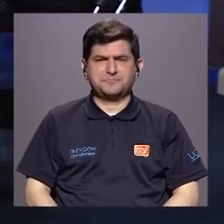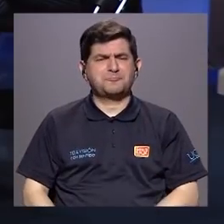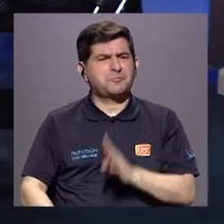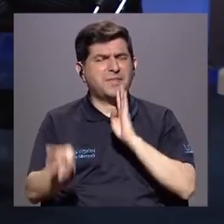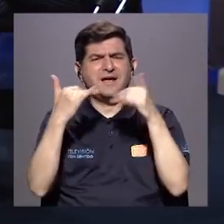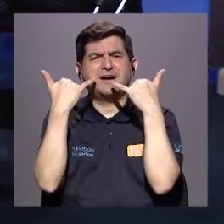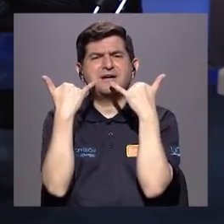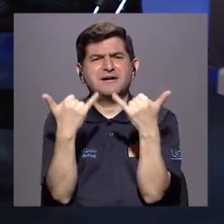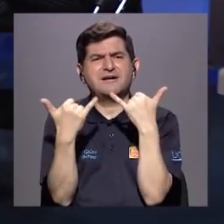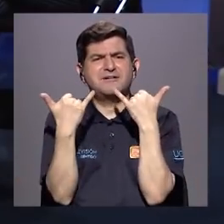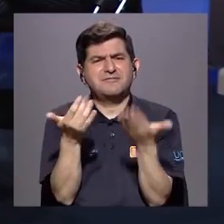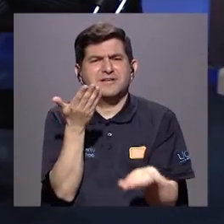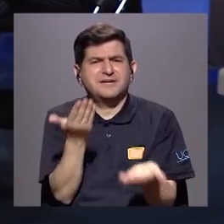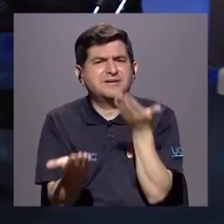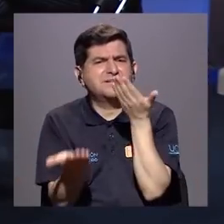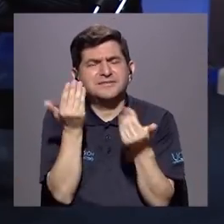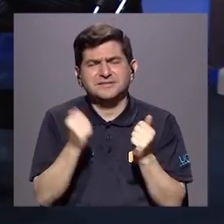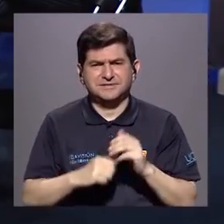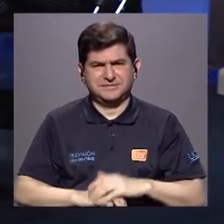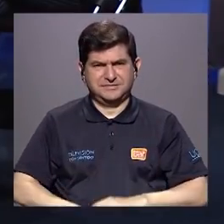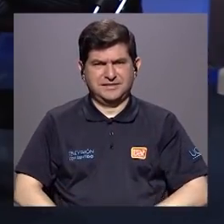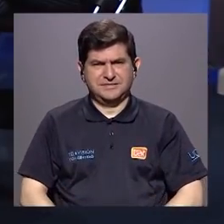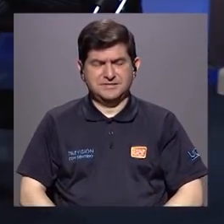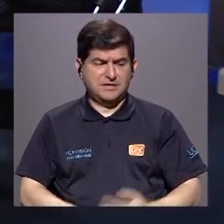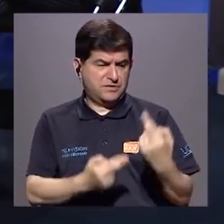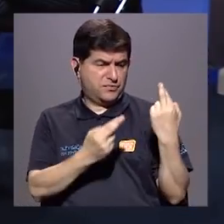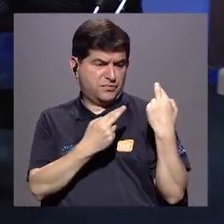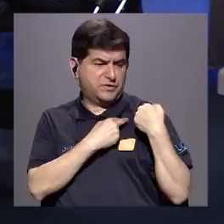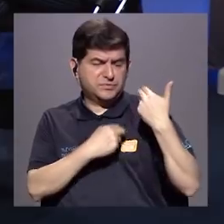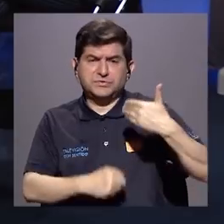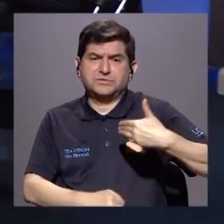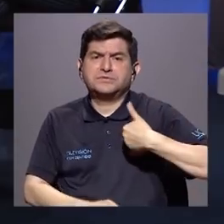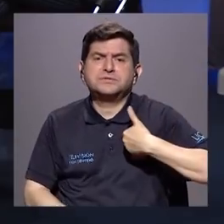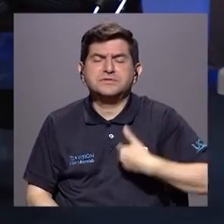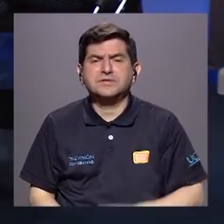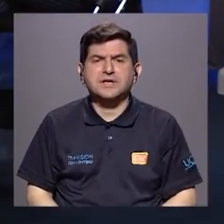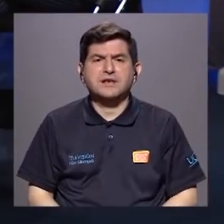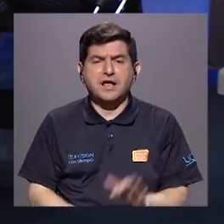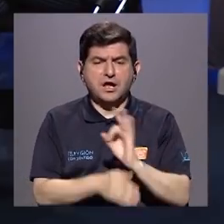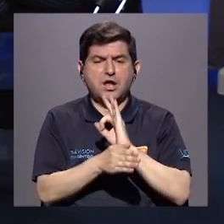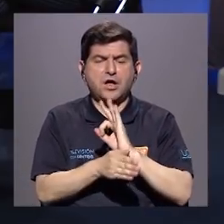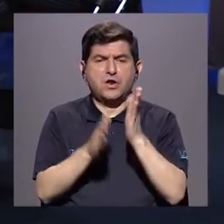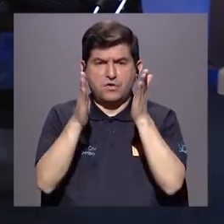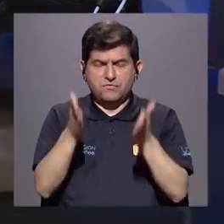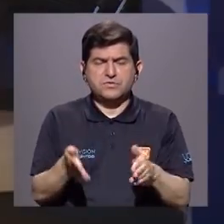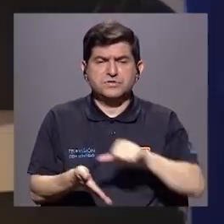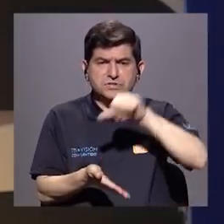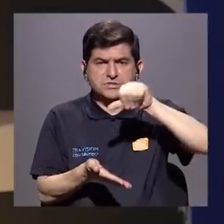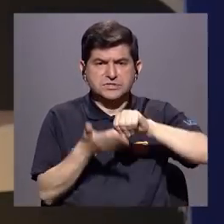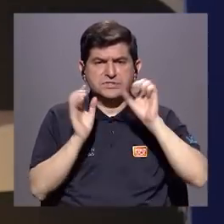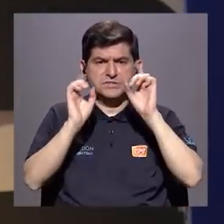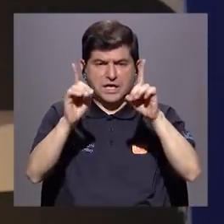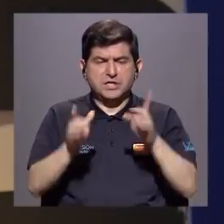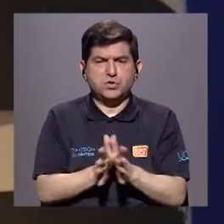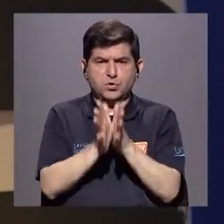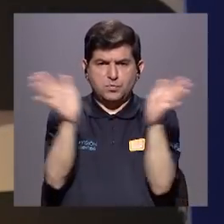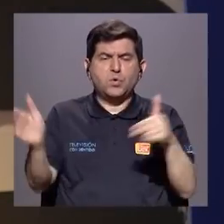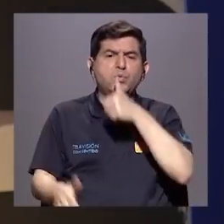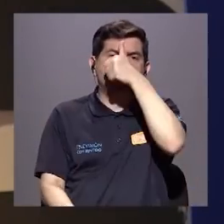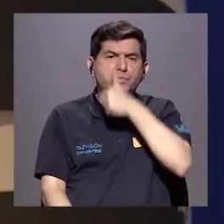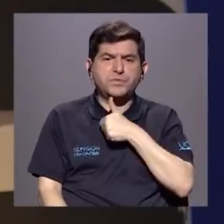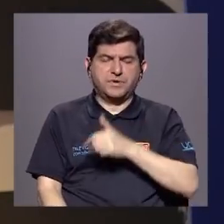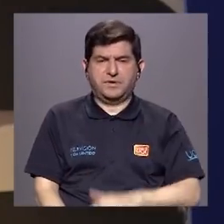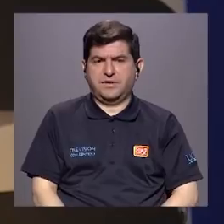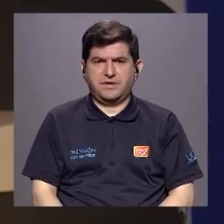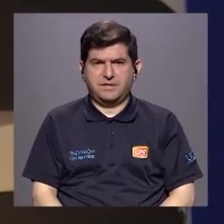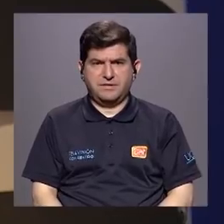Ahora, queremos hablar un poco acerca de la responsabilidad de las y los funcionarios de centros educativos públicos y